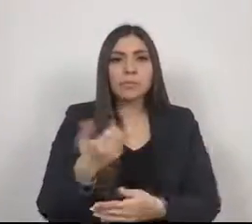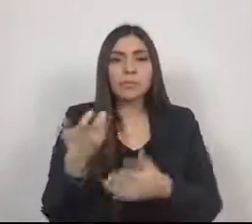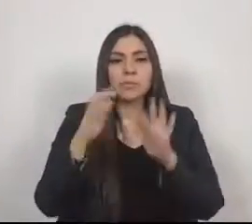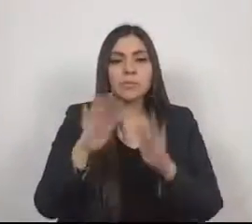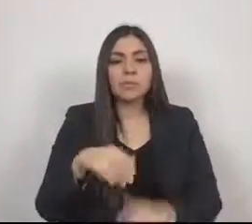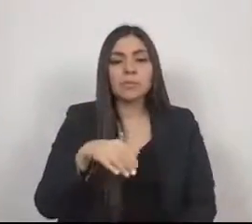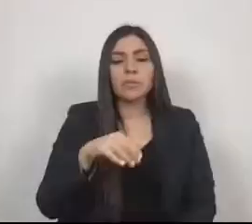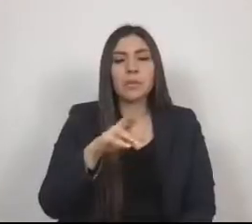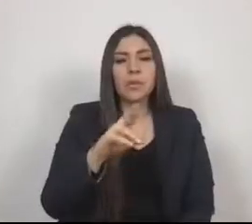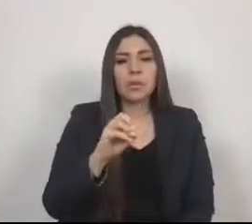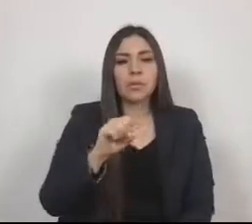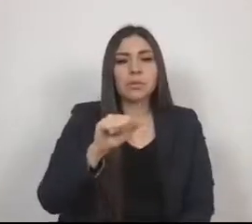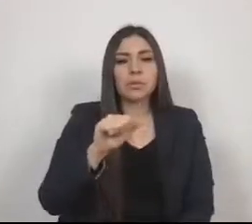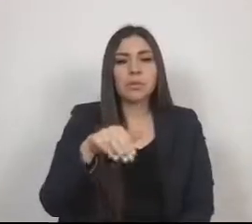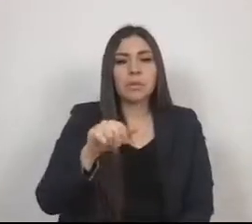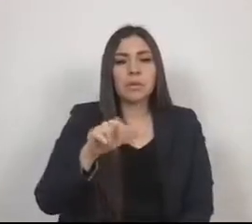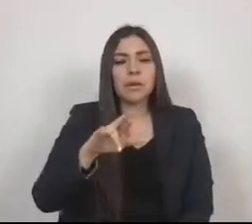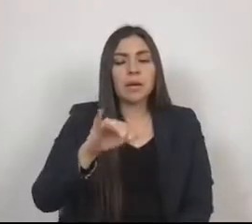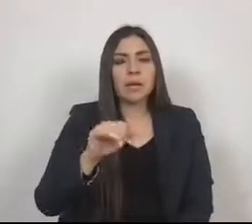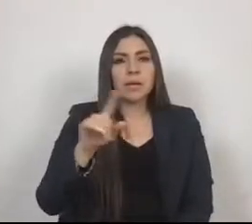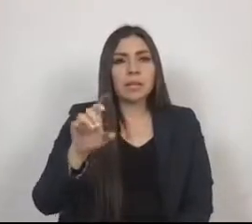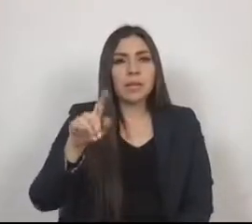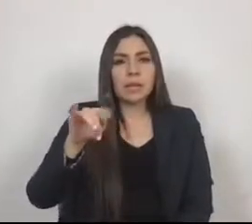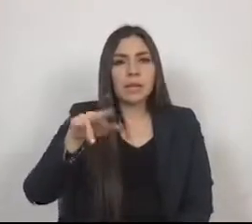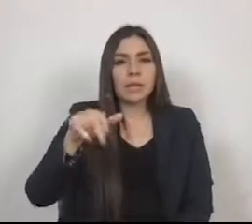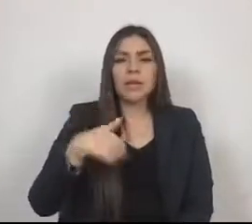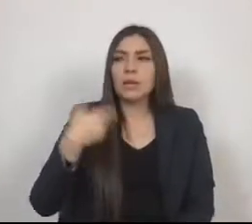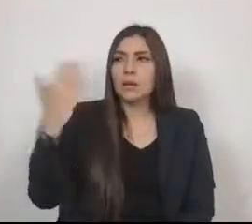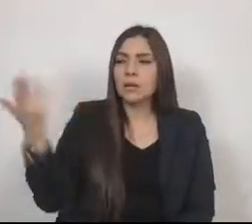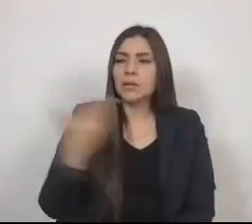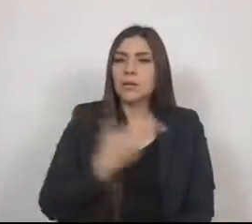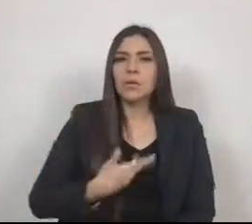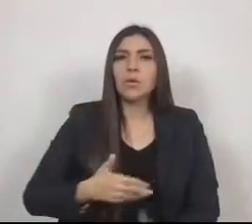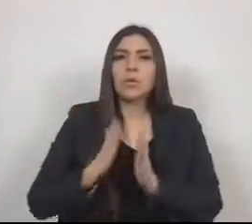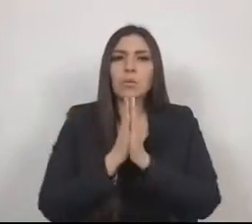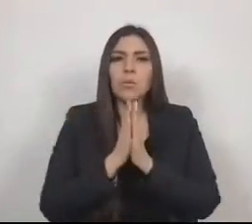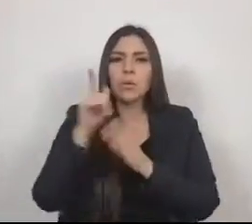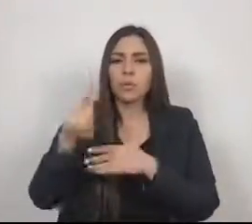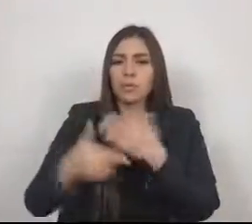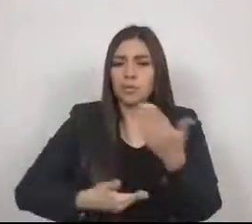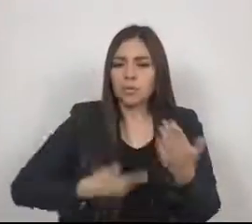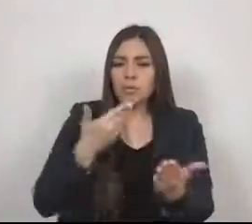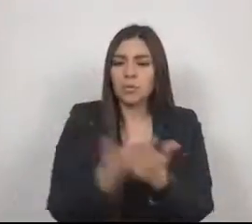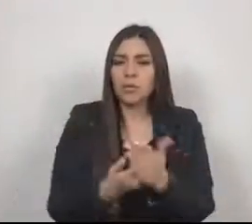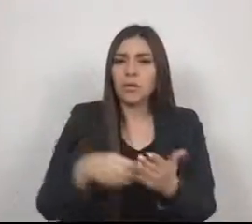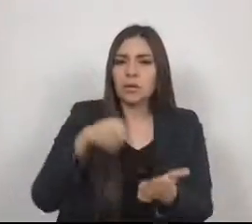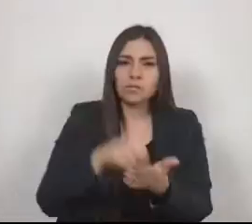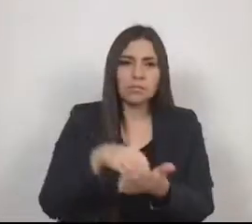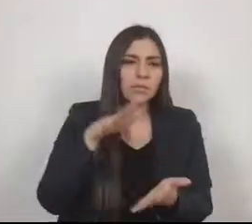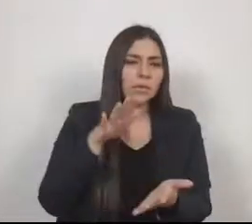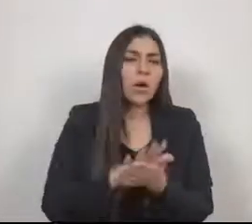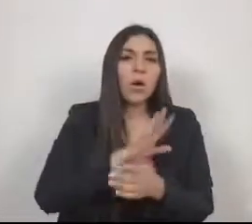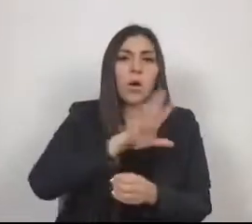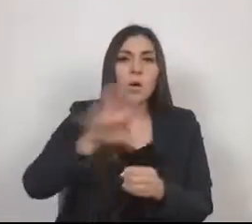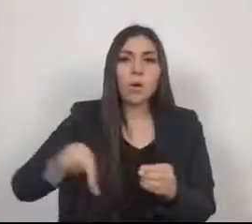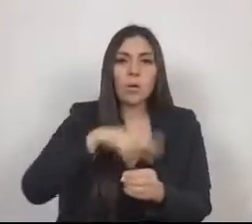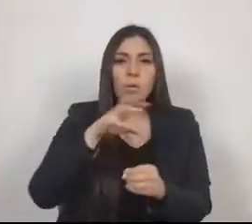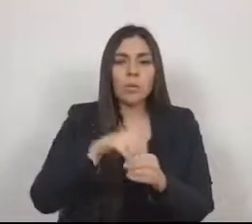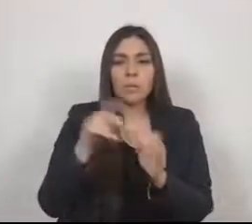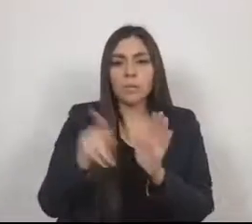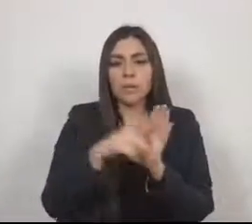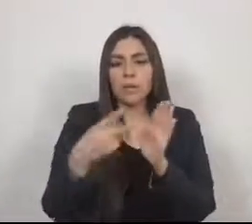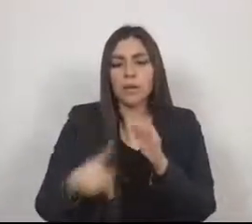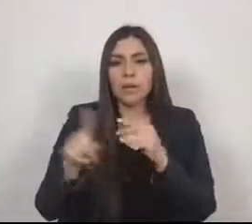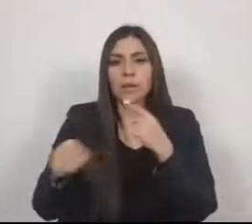Pido, señora presidenta, que se incite esta iniciativa de manera íntegra en la Gaceta Parlamentaria, en el diario de debates.